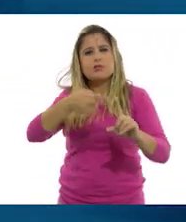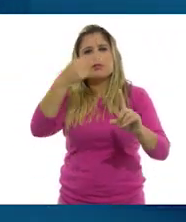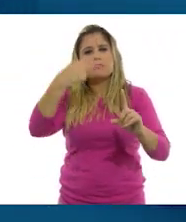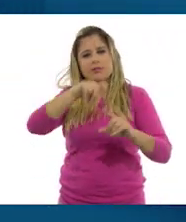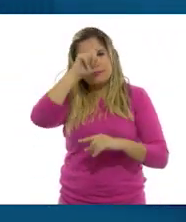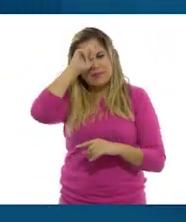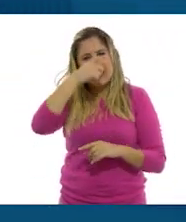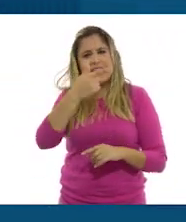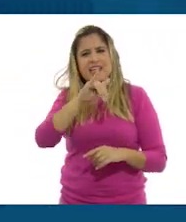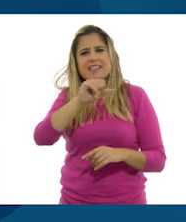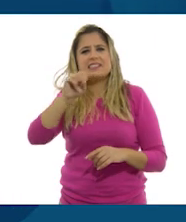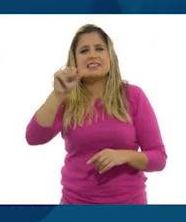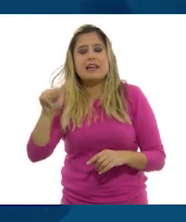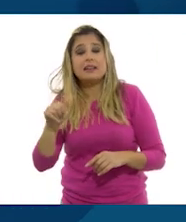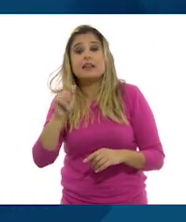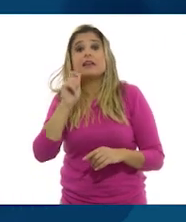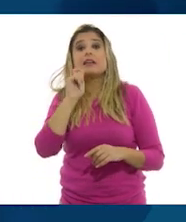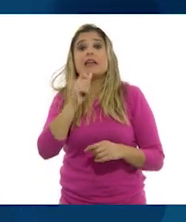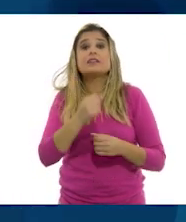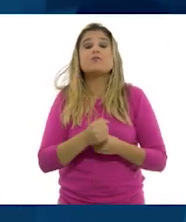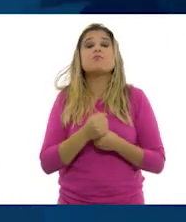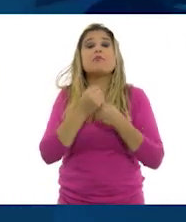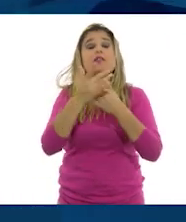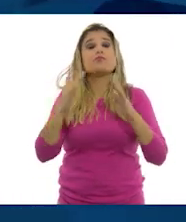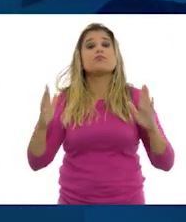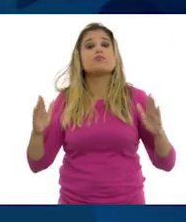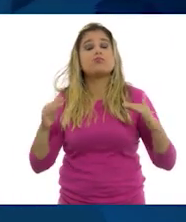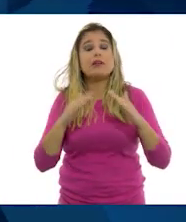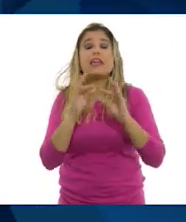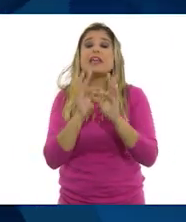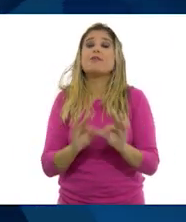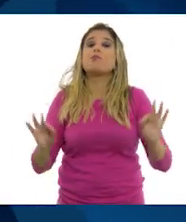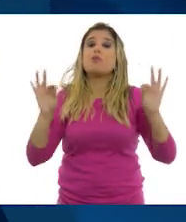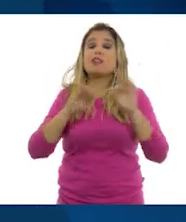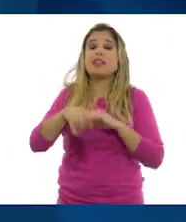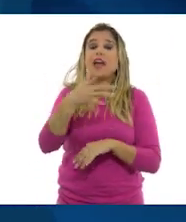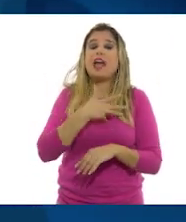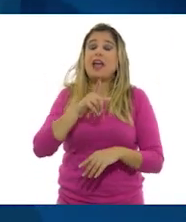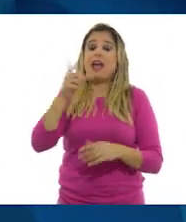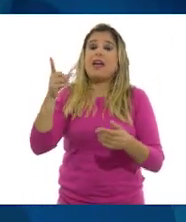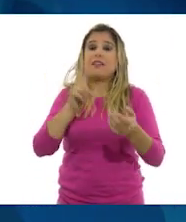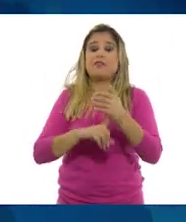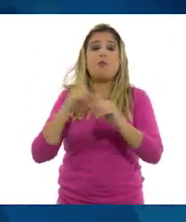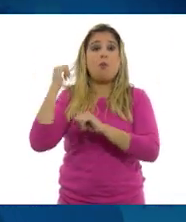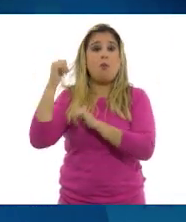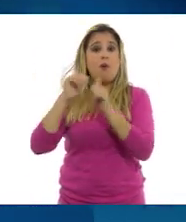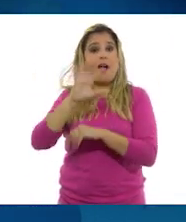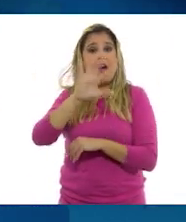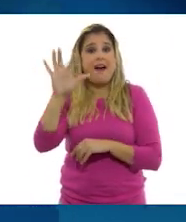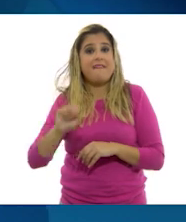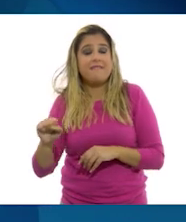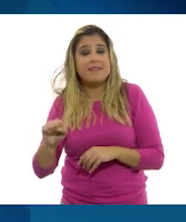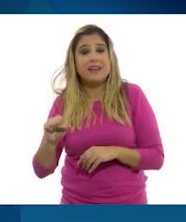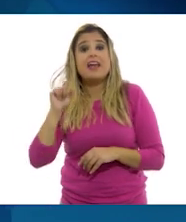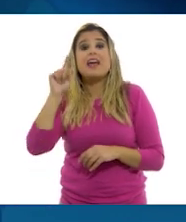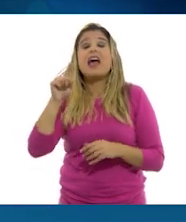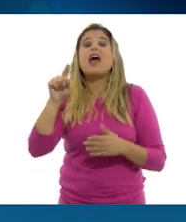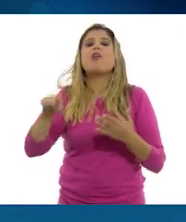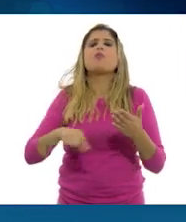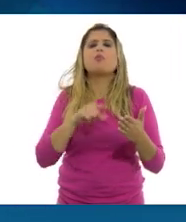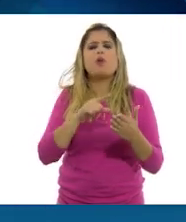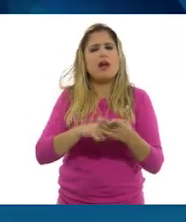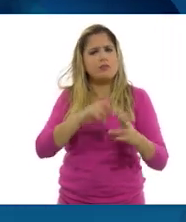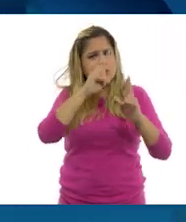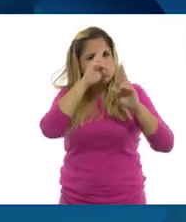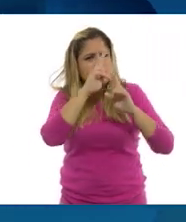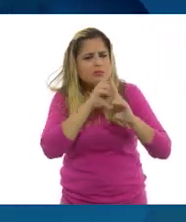de Giza. Una manifestación cultural muy importante que se encuentra en África. Están dedicadas